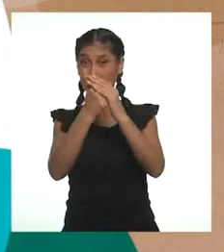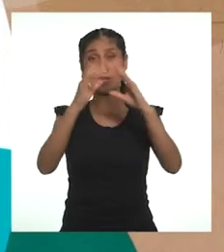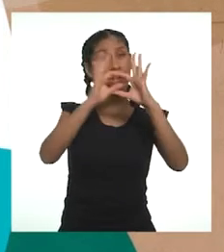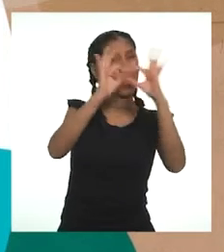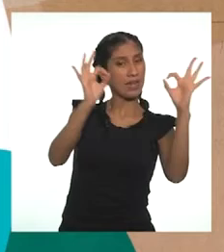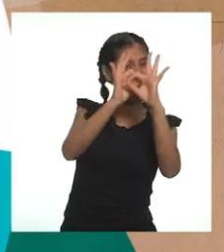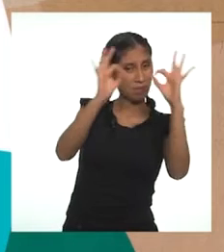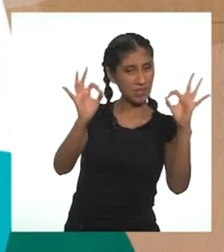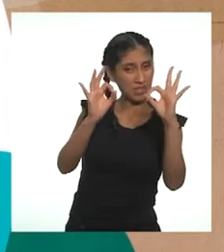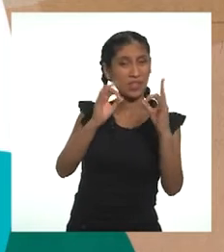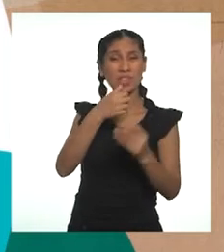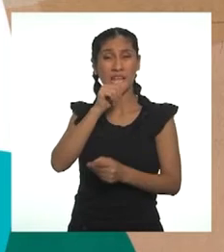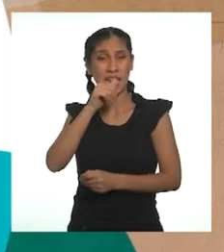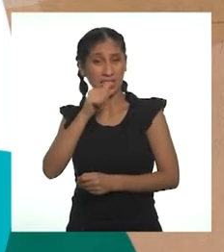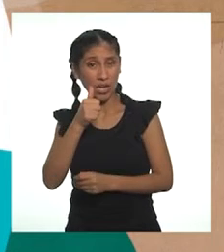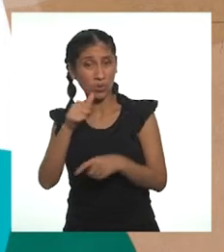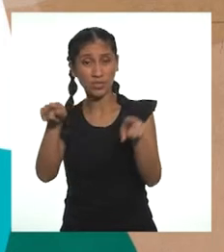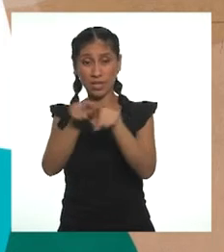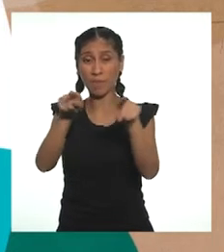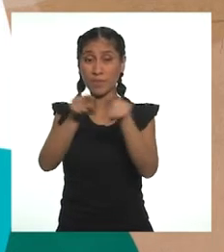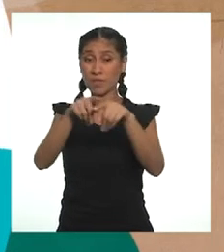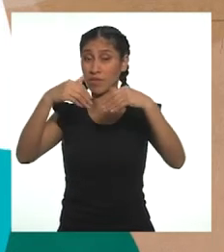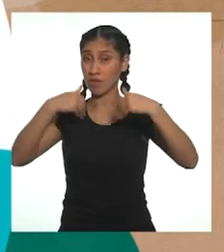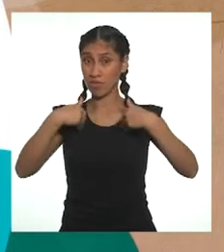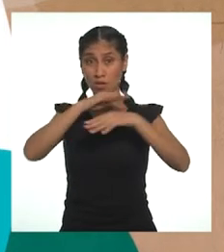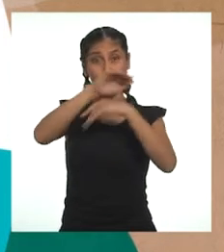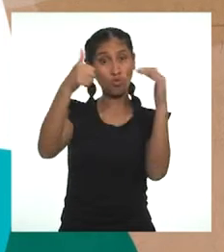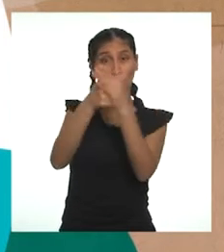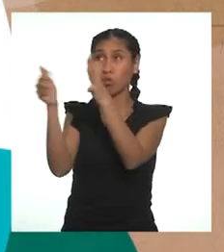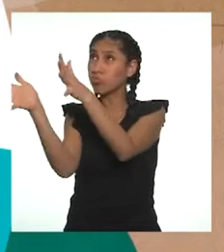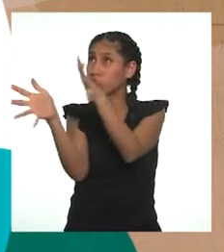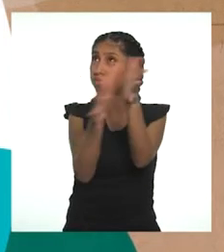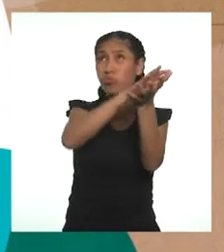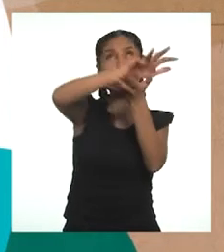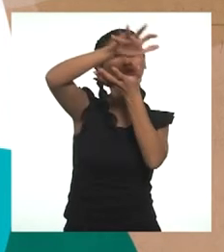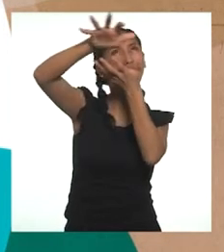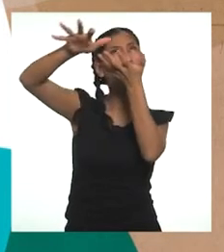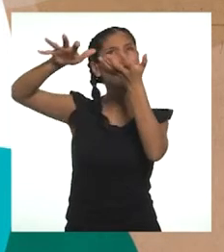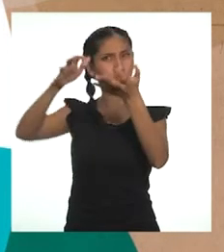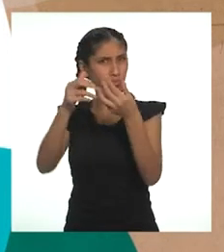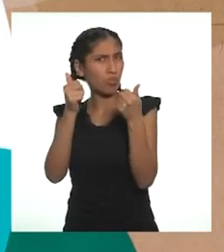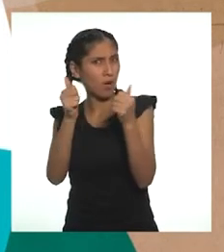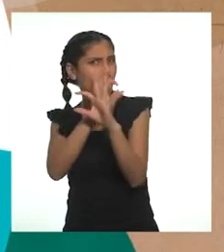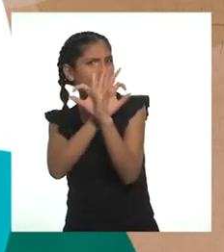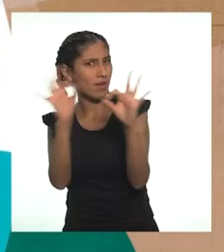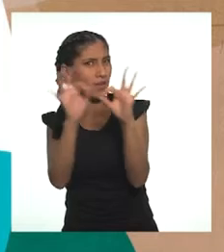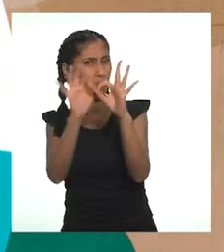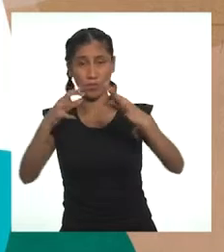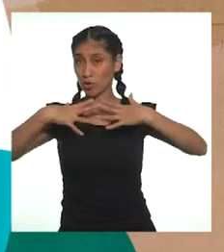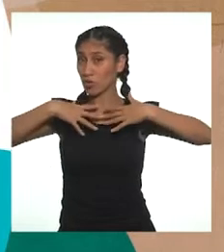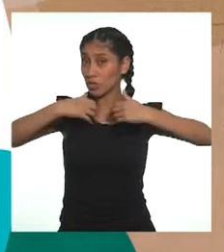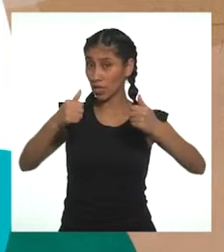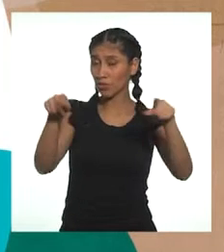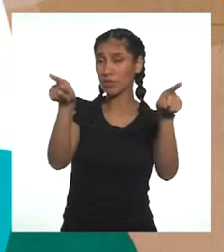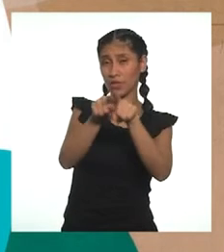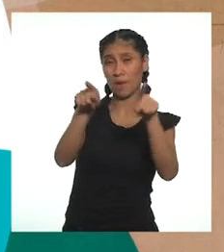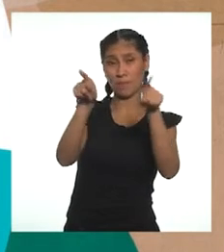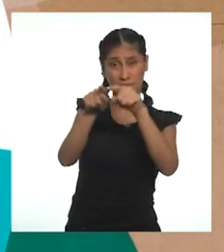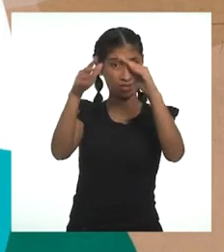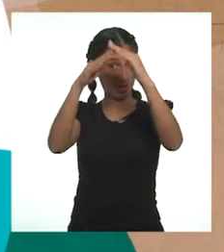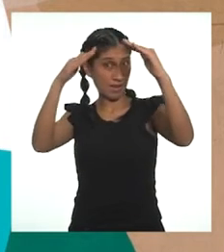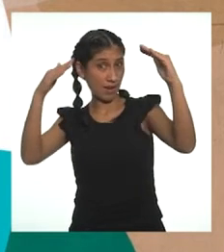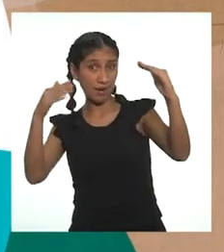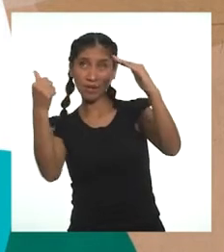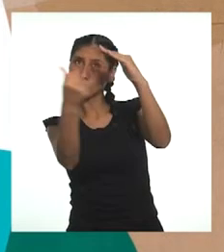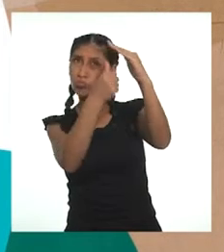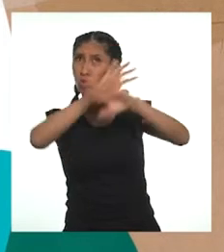excretas y aguas residuales y tener un medio ambiente limpio y sano, tanto en la vivienda como en